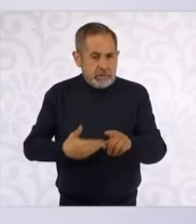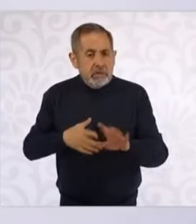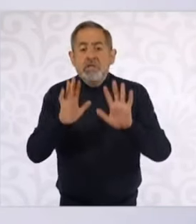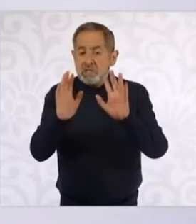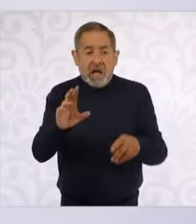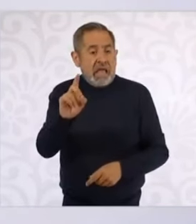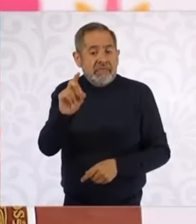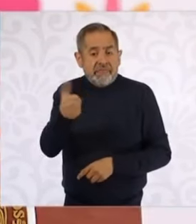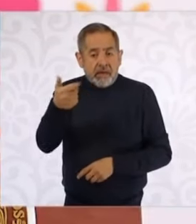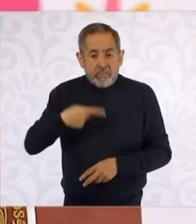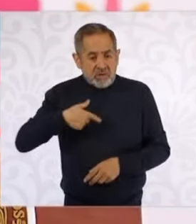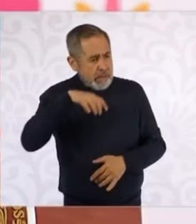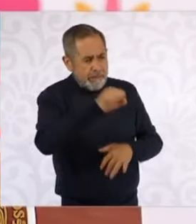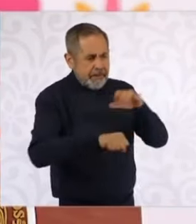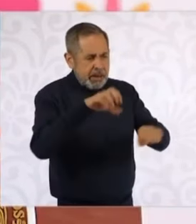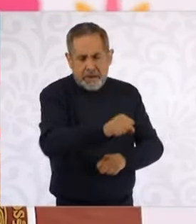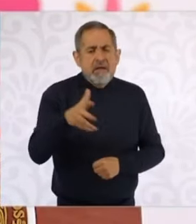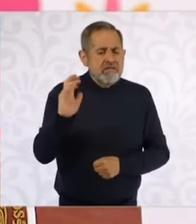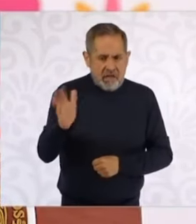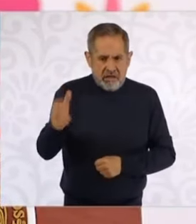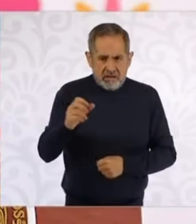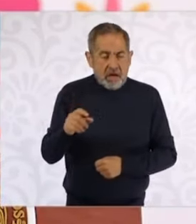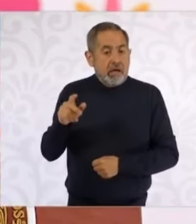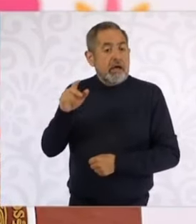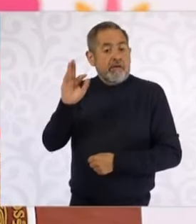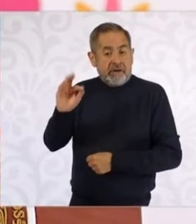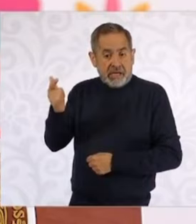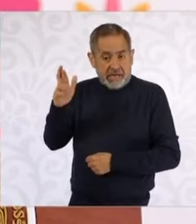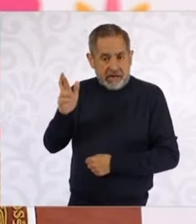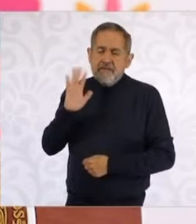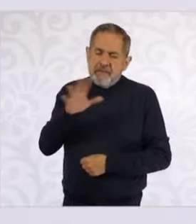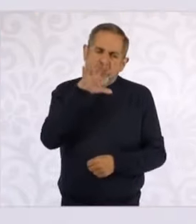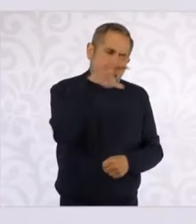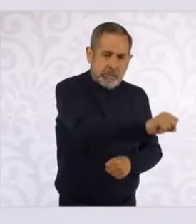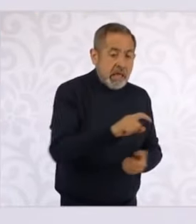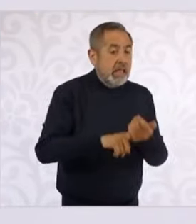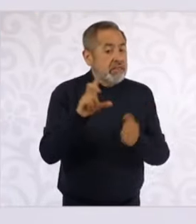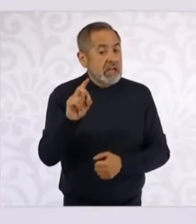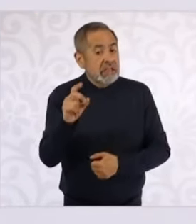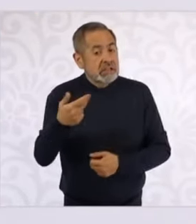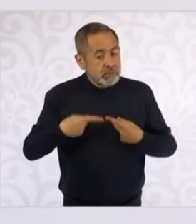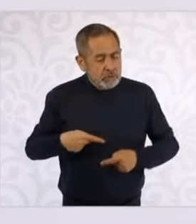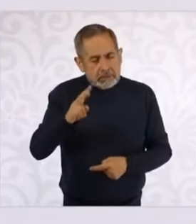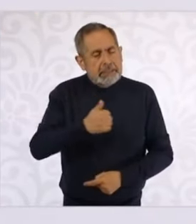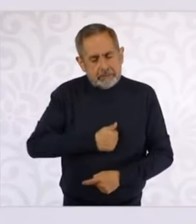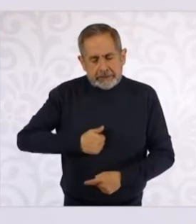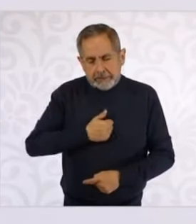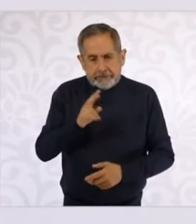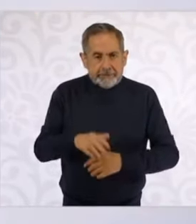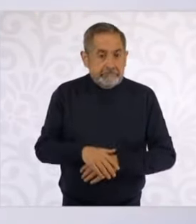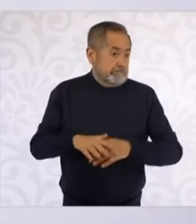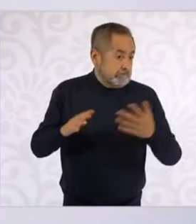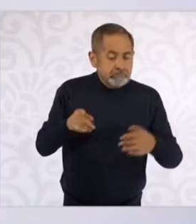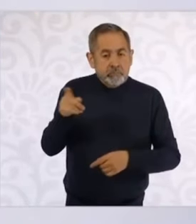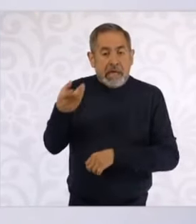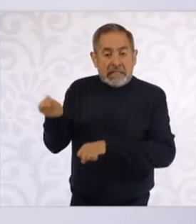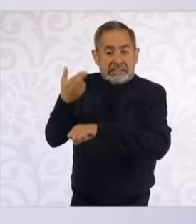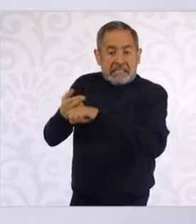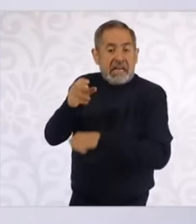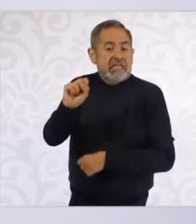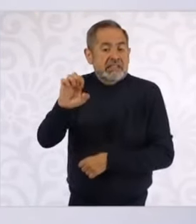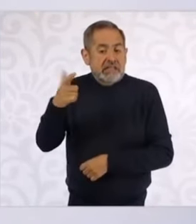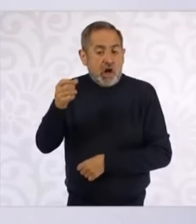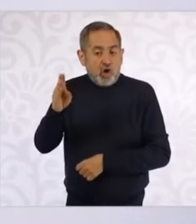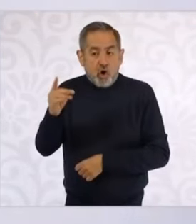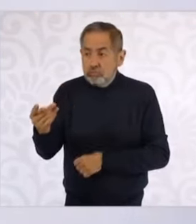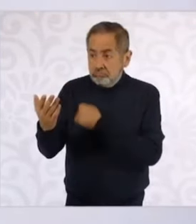Fiscalía General de la República de este lamentable suceso. Y sí, si la Secretaría de Gobernación tiene